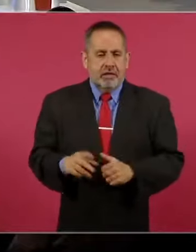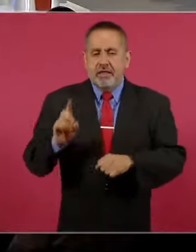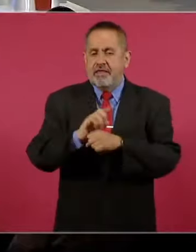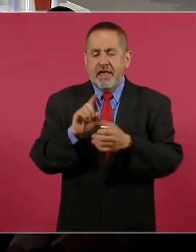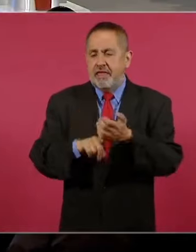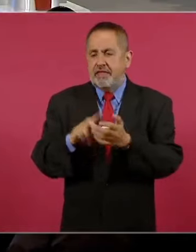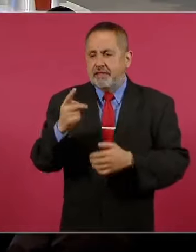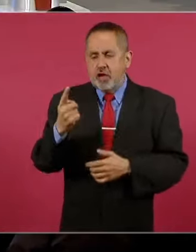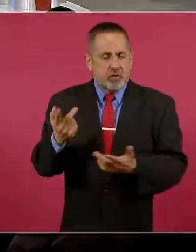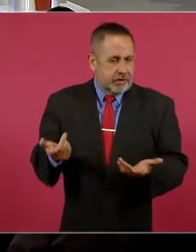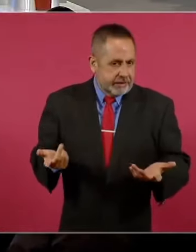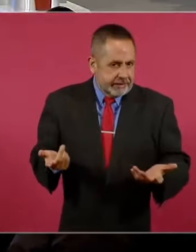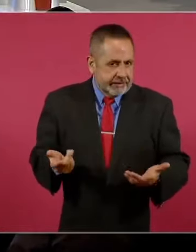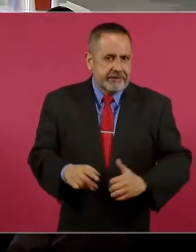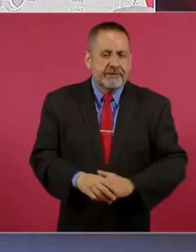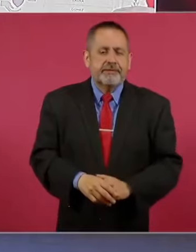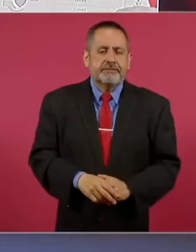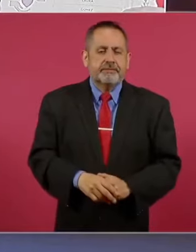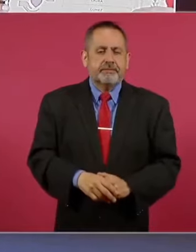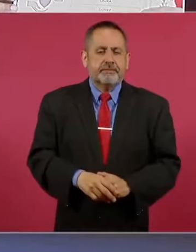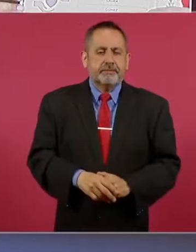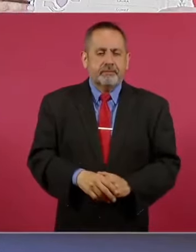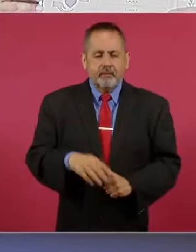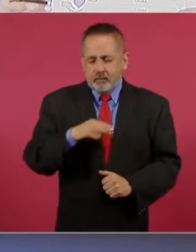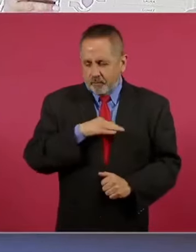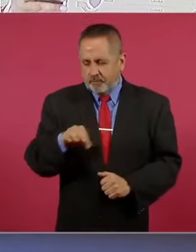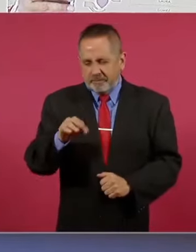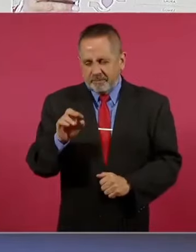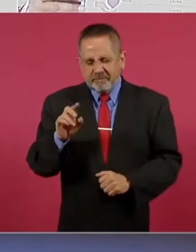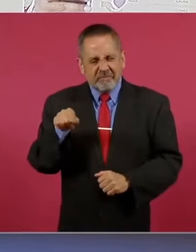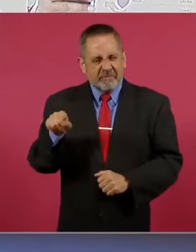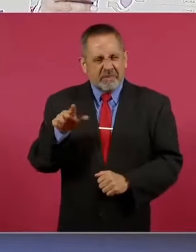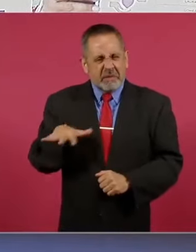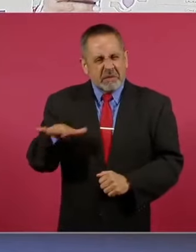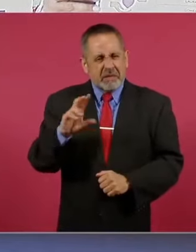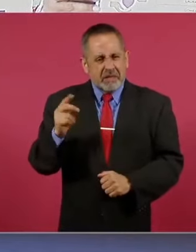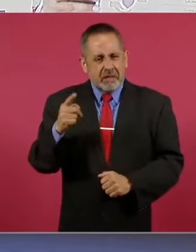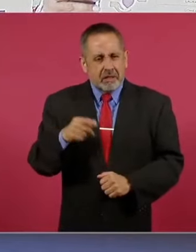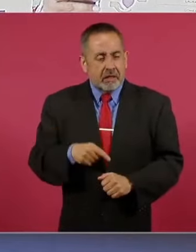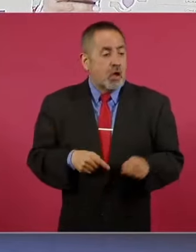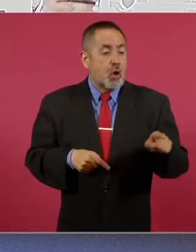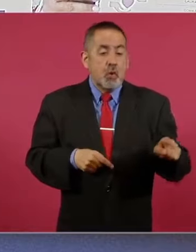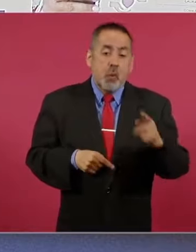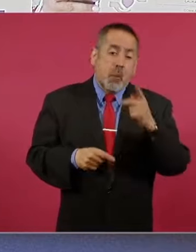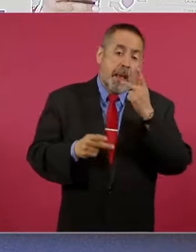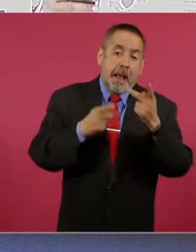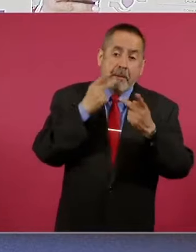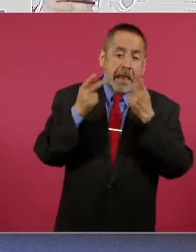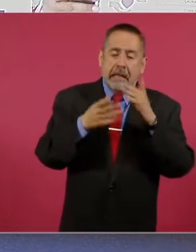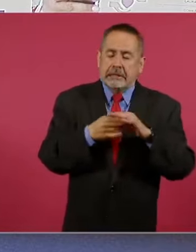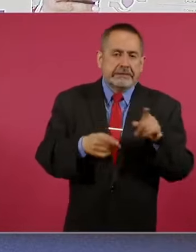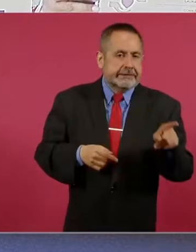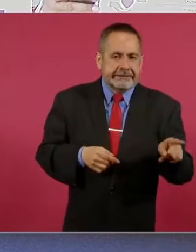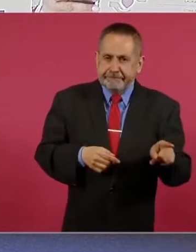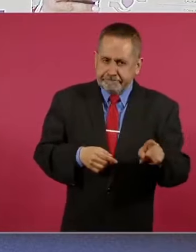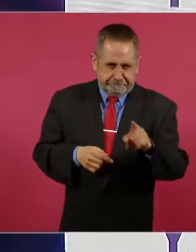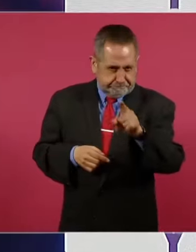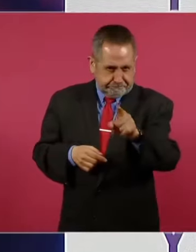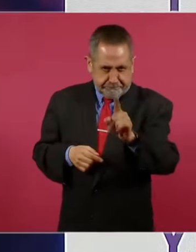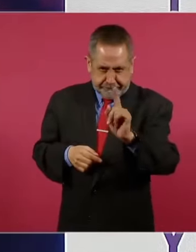31, estuve cerca del 31, pero estás hablando de